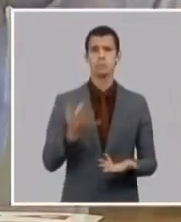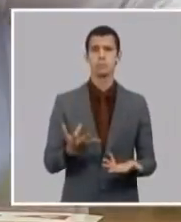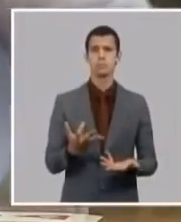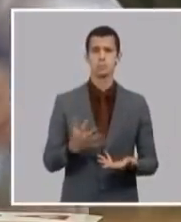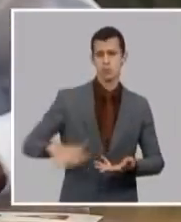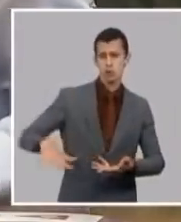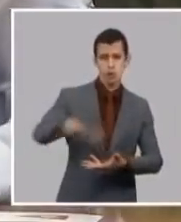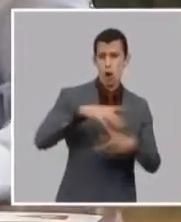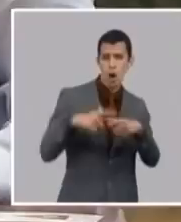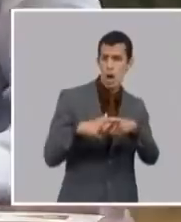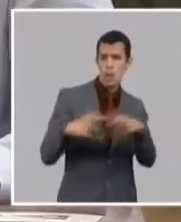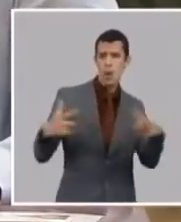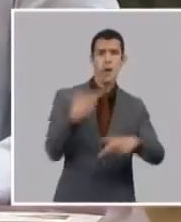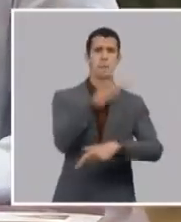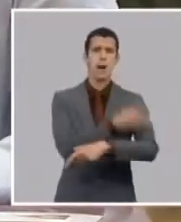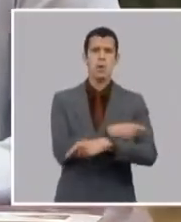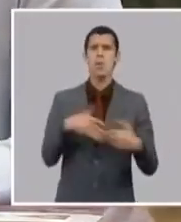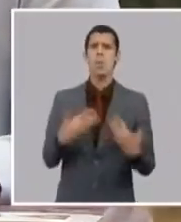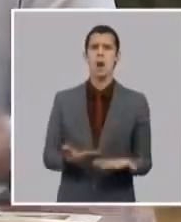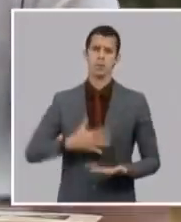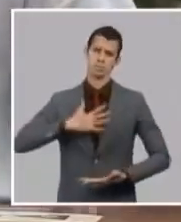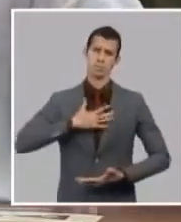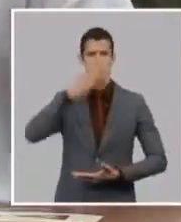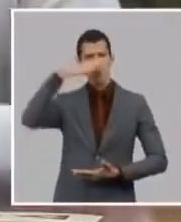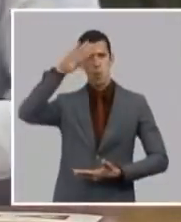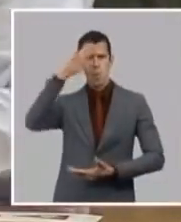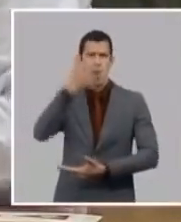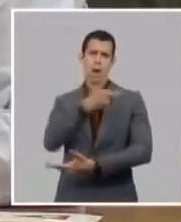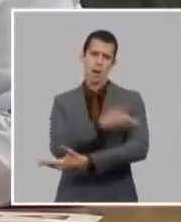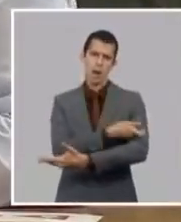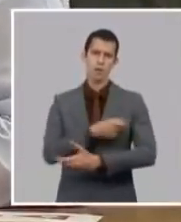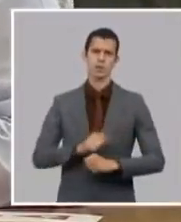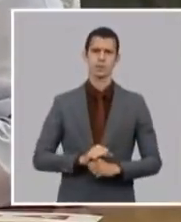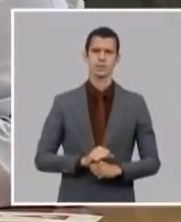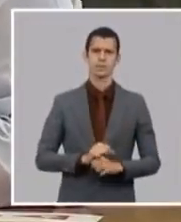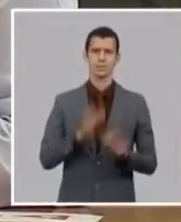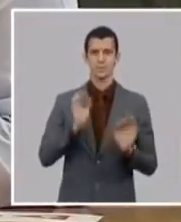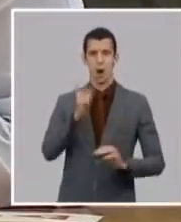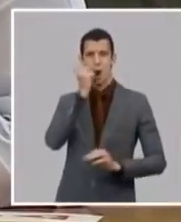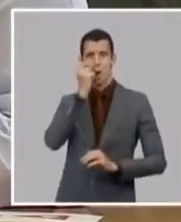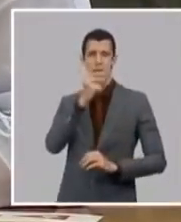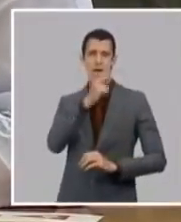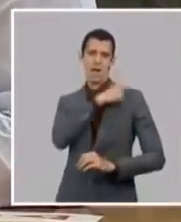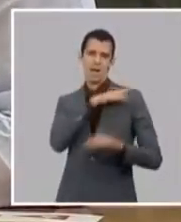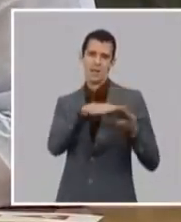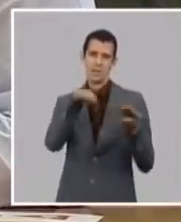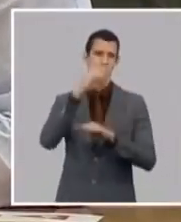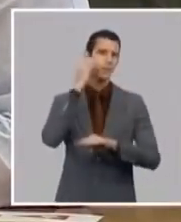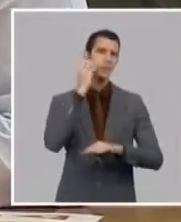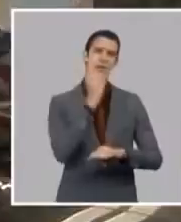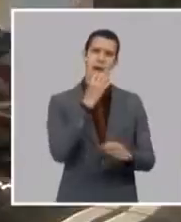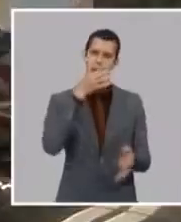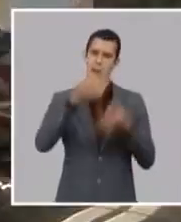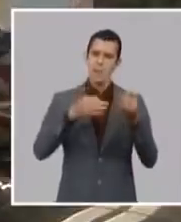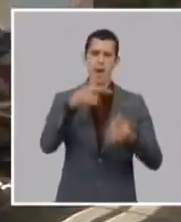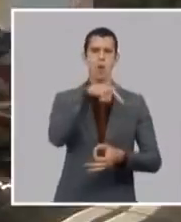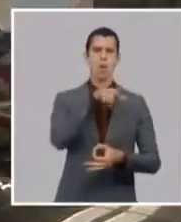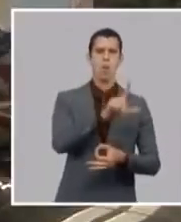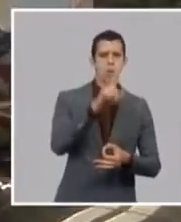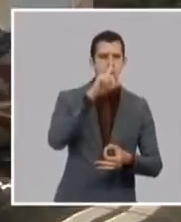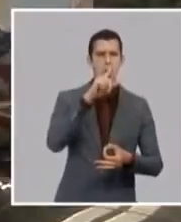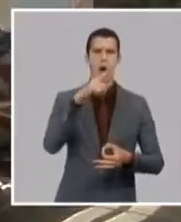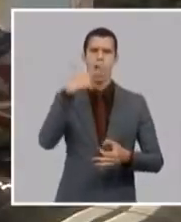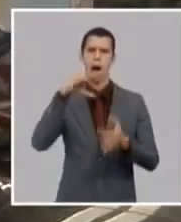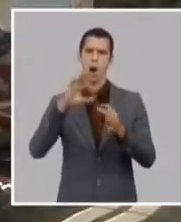estamos aspirando a cumplir esos porcientos de vacunación que Barrero explicaba a los que aspiramos en julio en agosto en septiembre